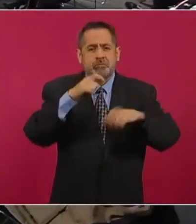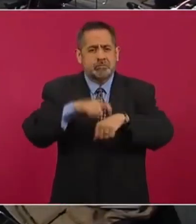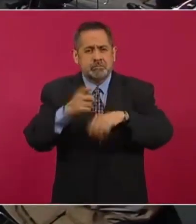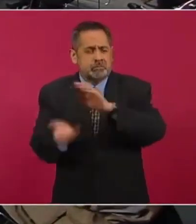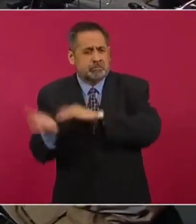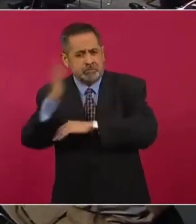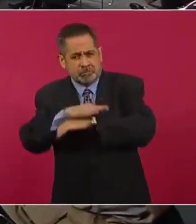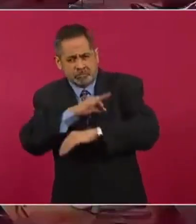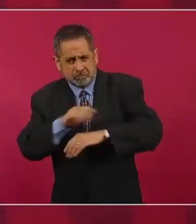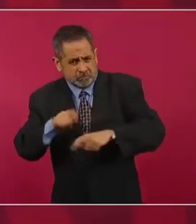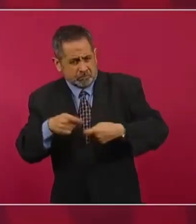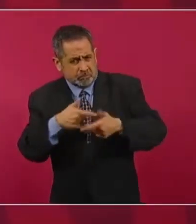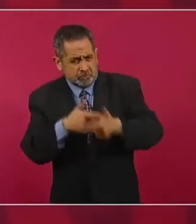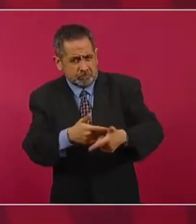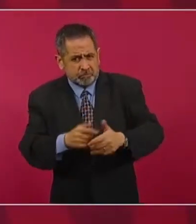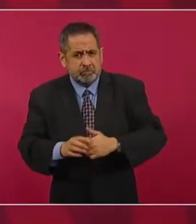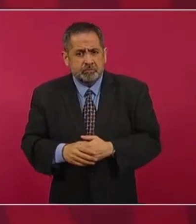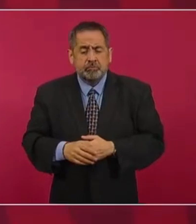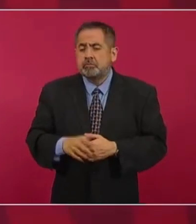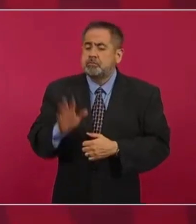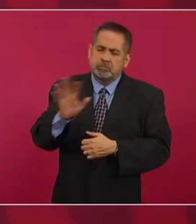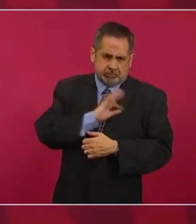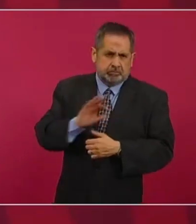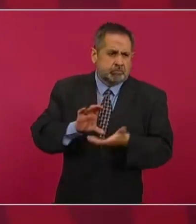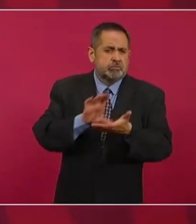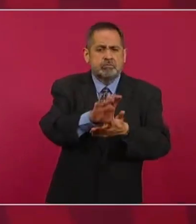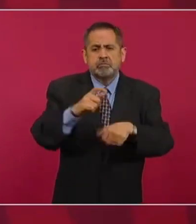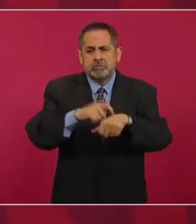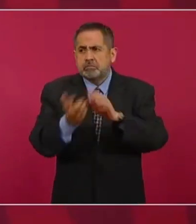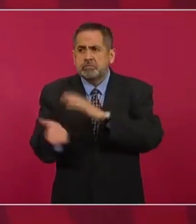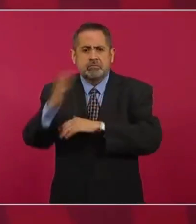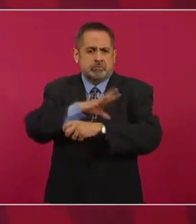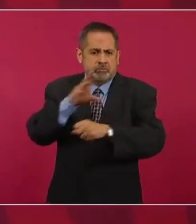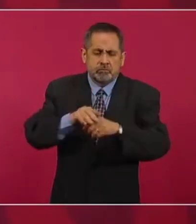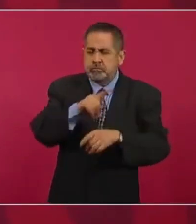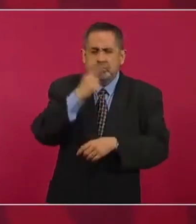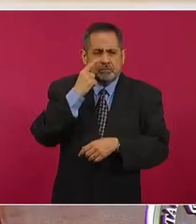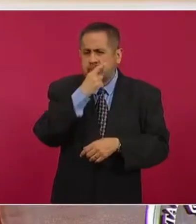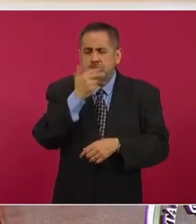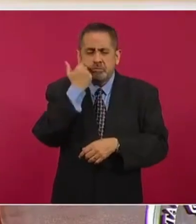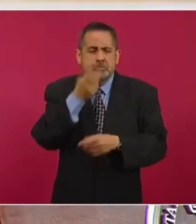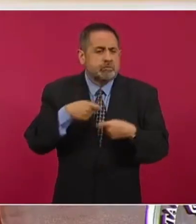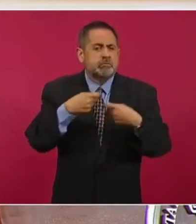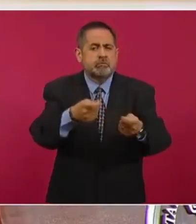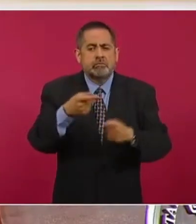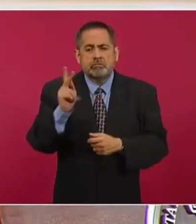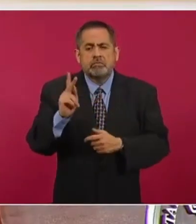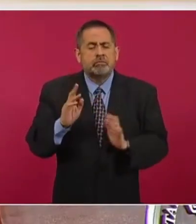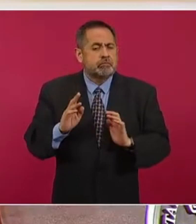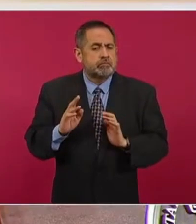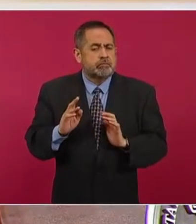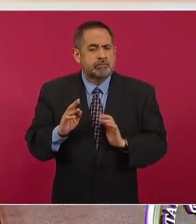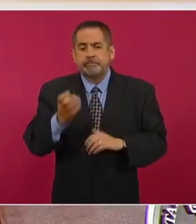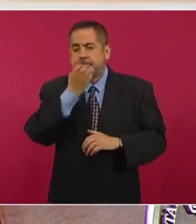completo. Sí, y los pueden aplicar en eso y en lo que ellos decidan, pero son